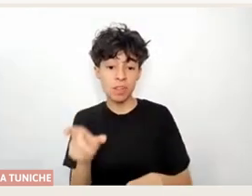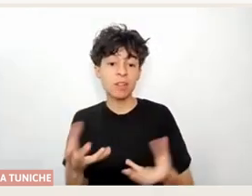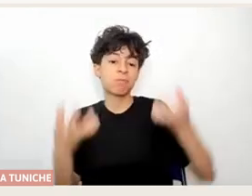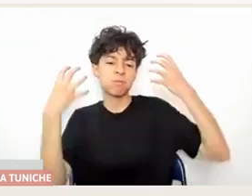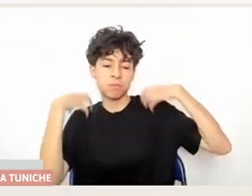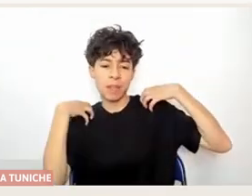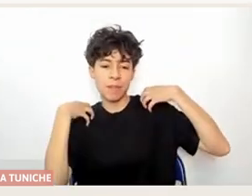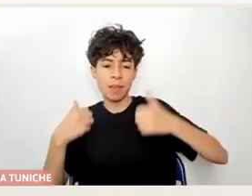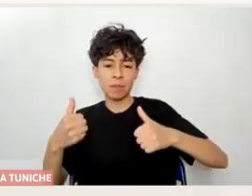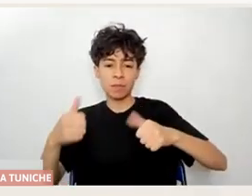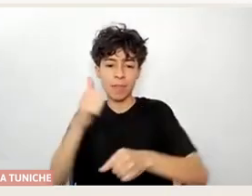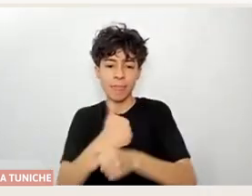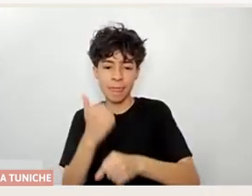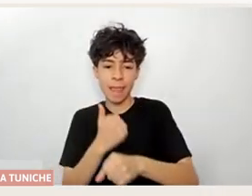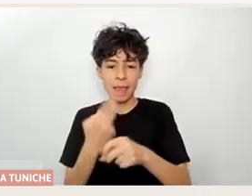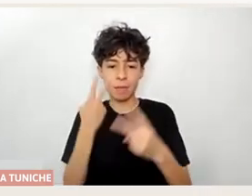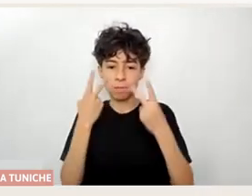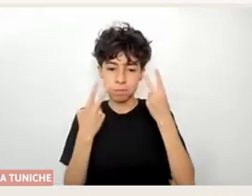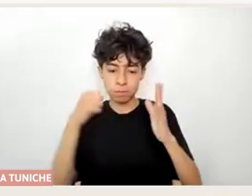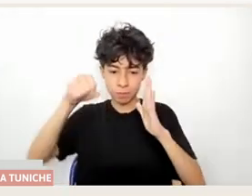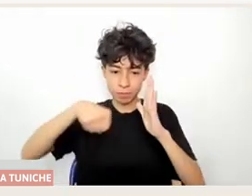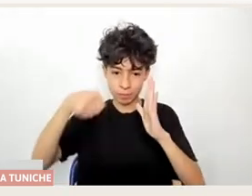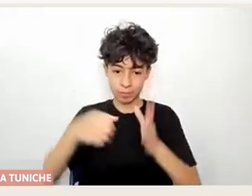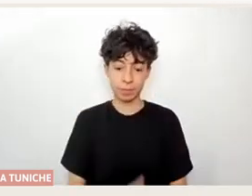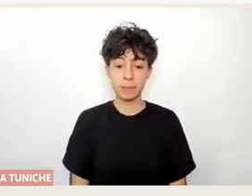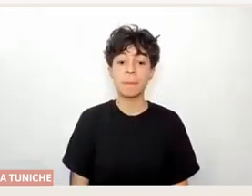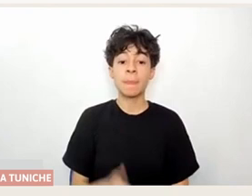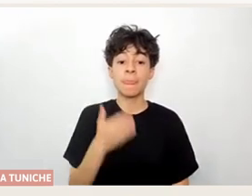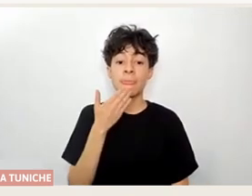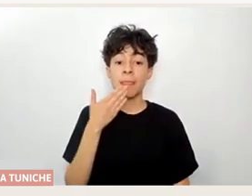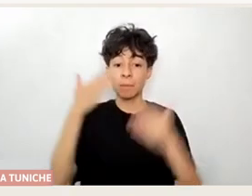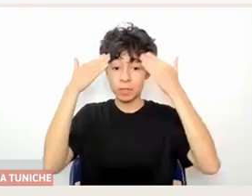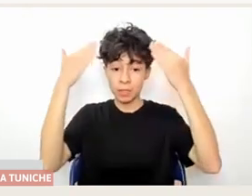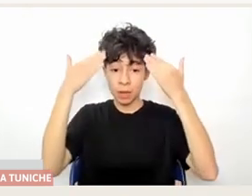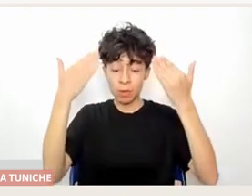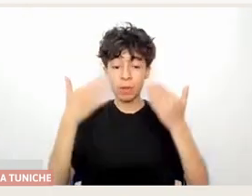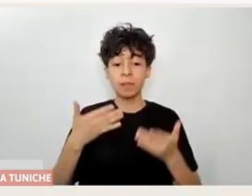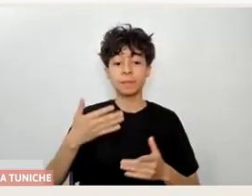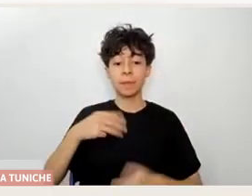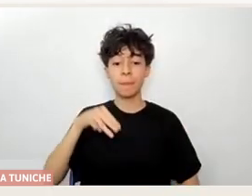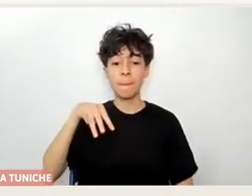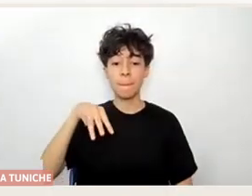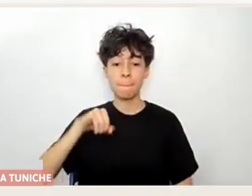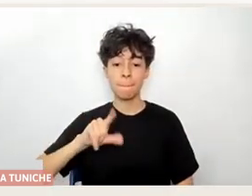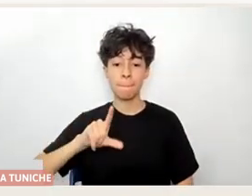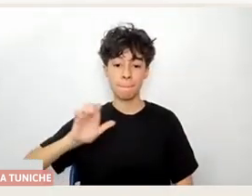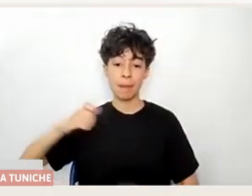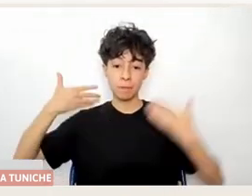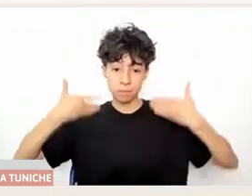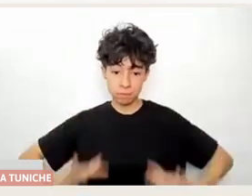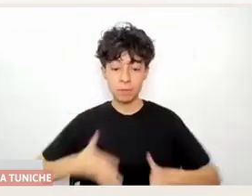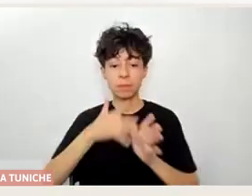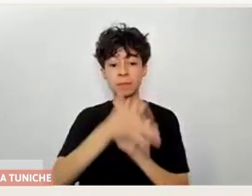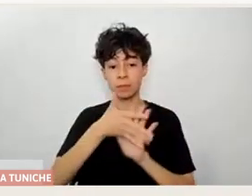México. Con mucho cariño también queremos saludar a Emilia Tuniche, que es nuestra intérprete de lenguas de señas chilena, que está hoy